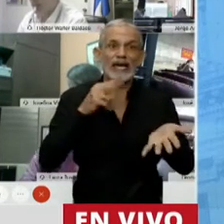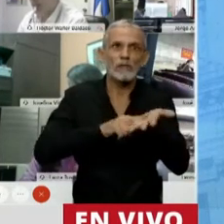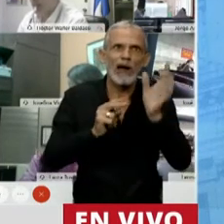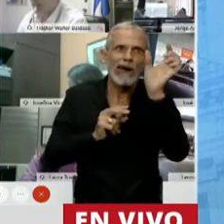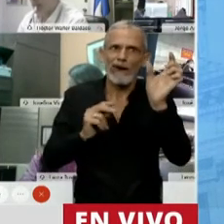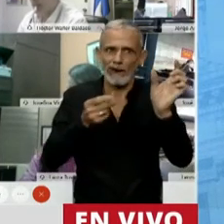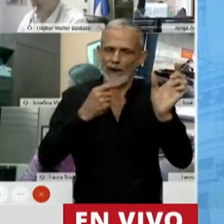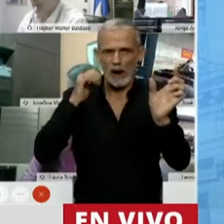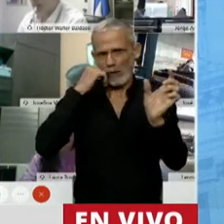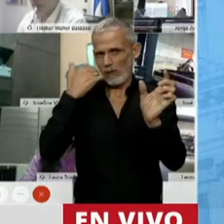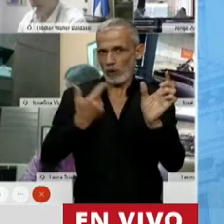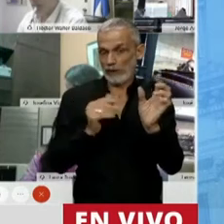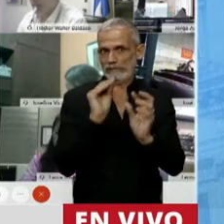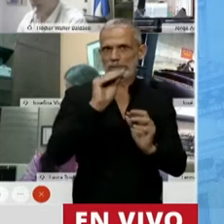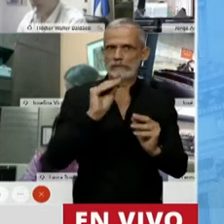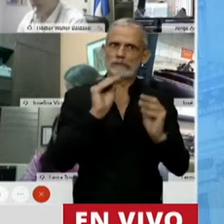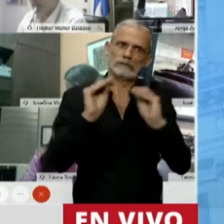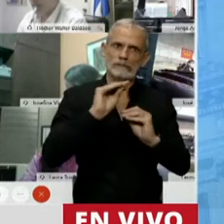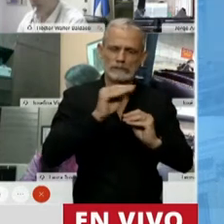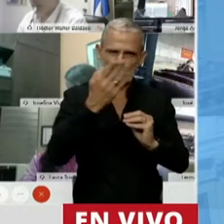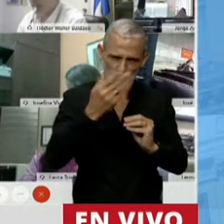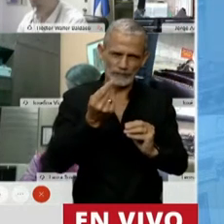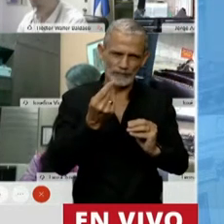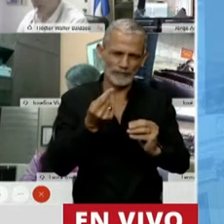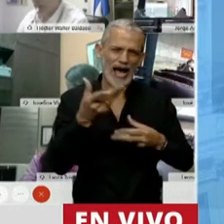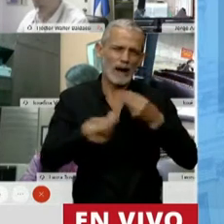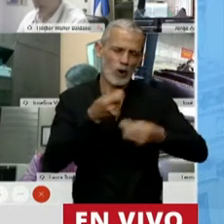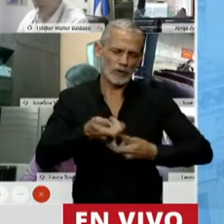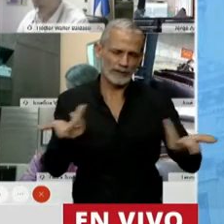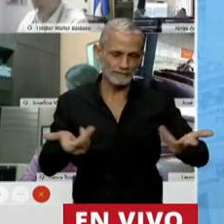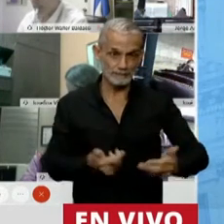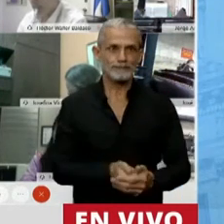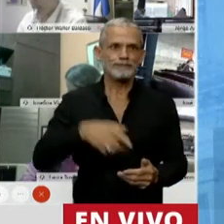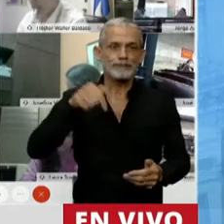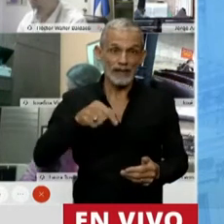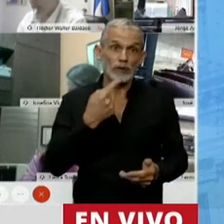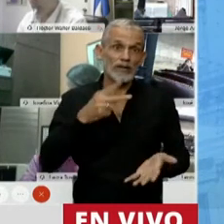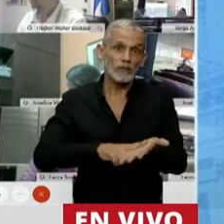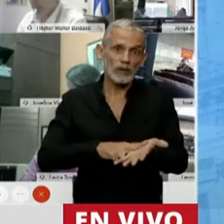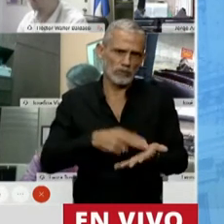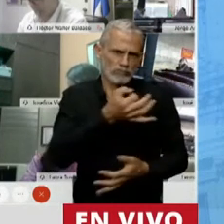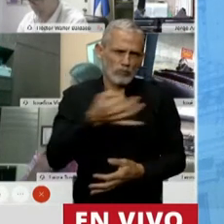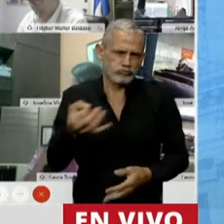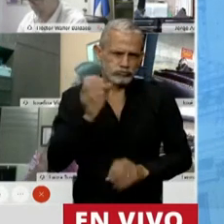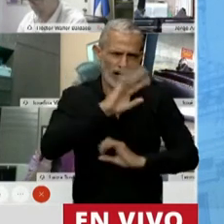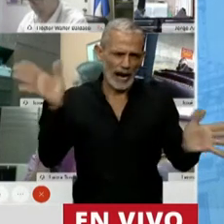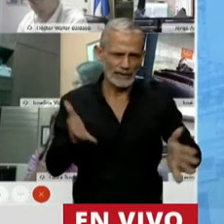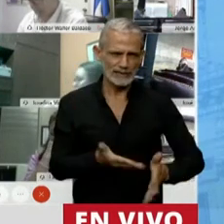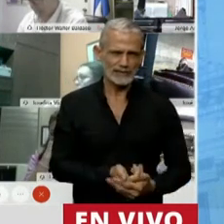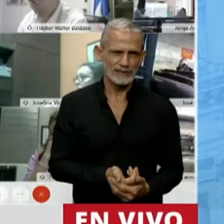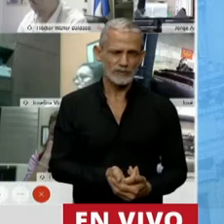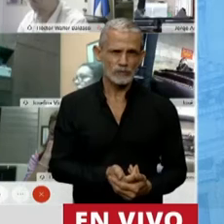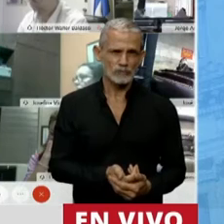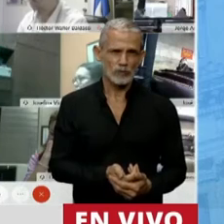nuevo impuesto, tienen y lo esconden desde ese lugar. Nadie puede afirmar honestamente que esto no es un impuesto y tanto es así